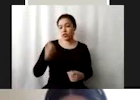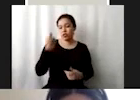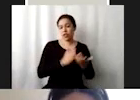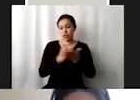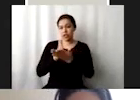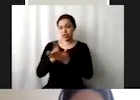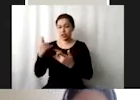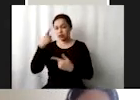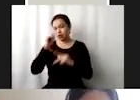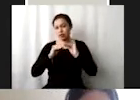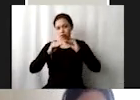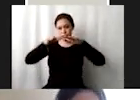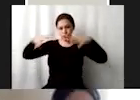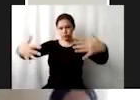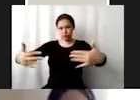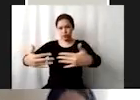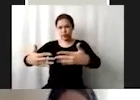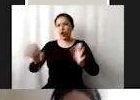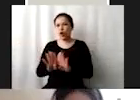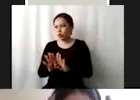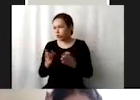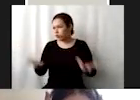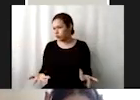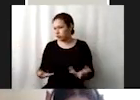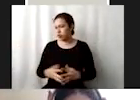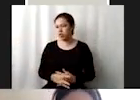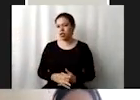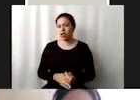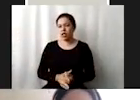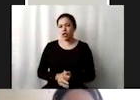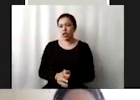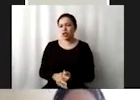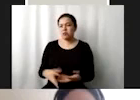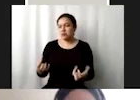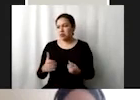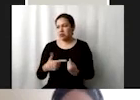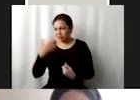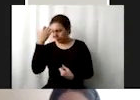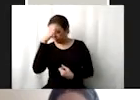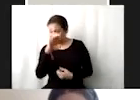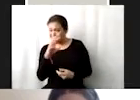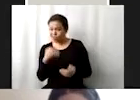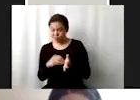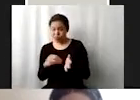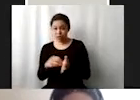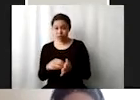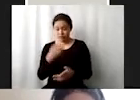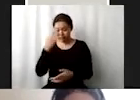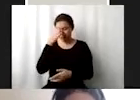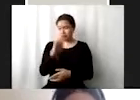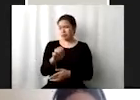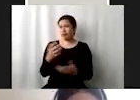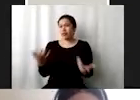cobertura entonces ahí tienen unas estimaciones un poco extrañas en la ONU también pues bueno tienen que cumplir